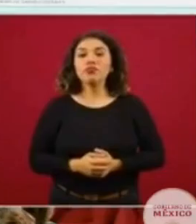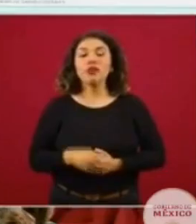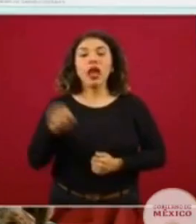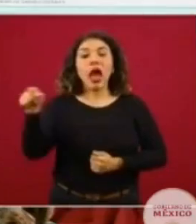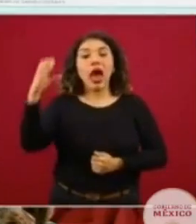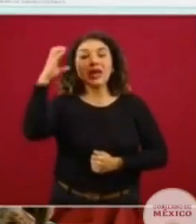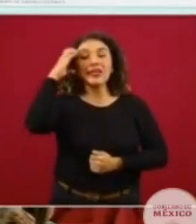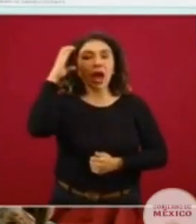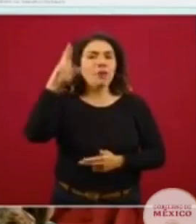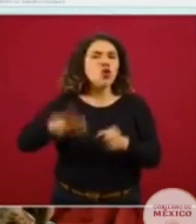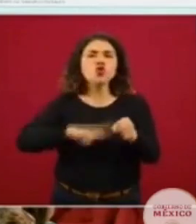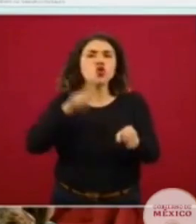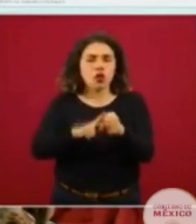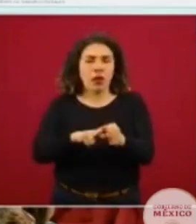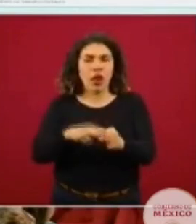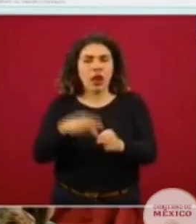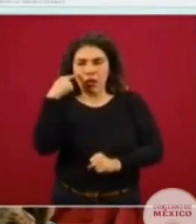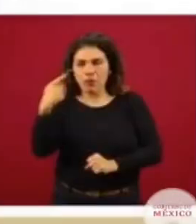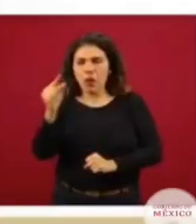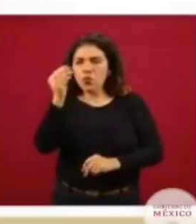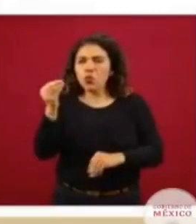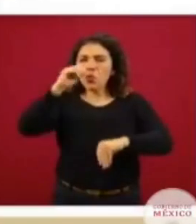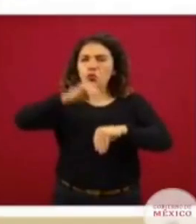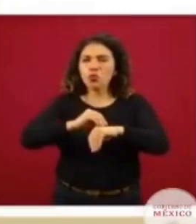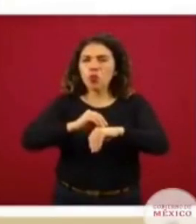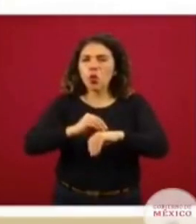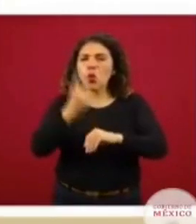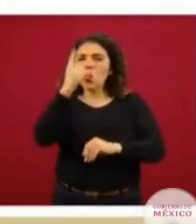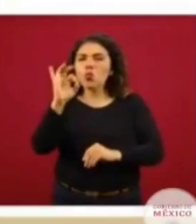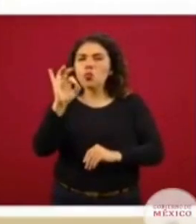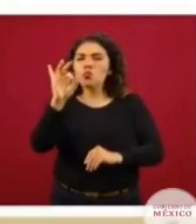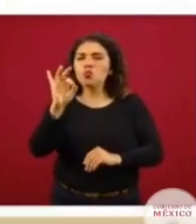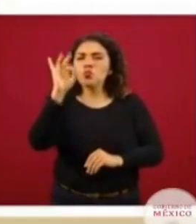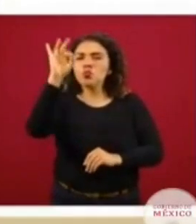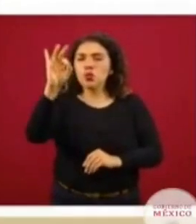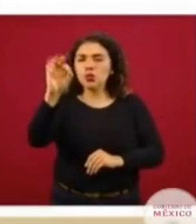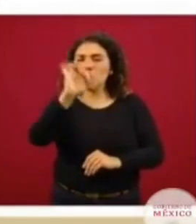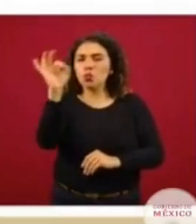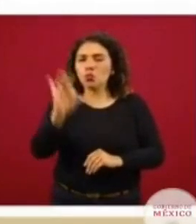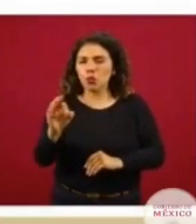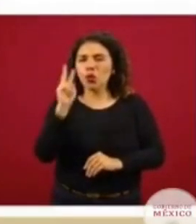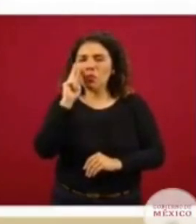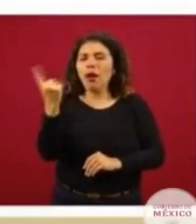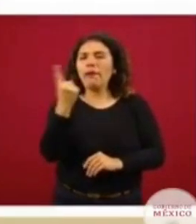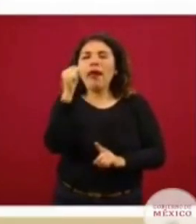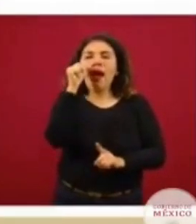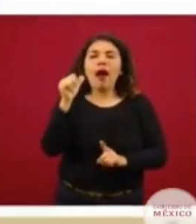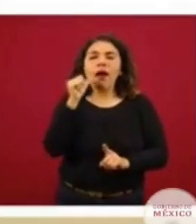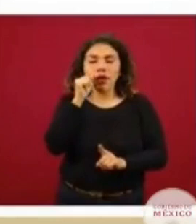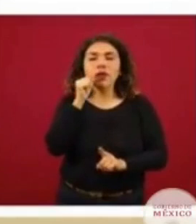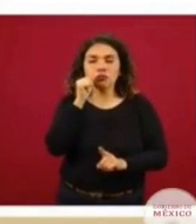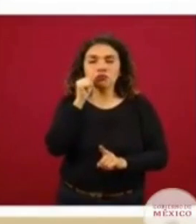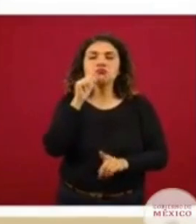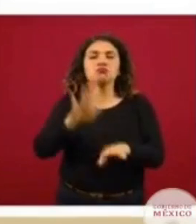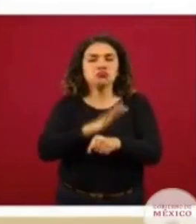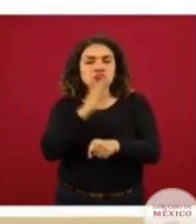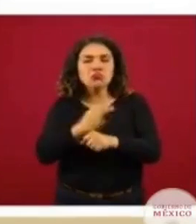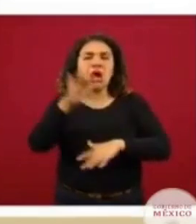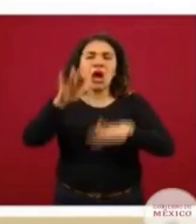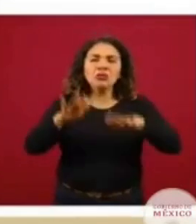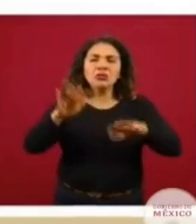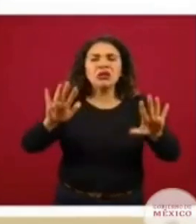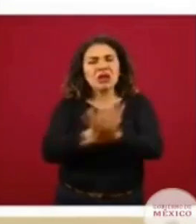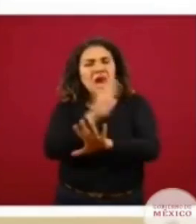las de camas general, solamente se incrementa un punto porcentual al corte que veíamos el día de ayer y ha estado más o menos variando